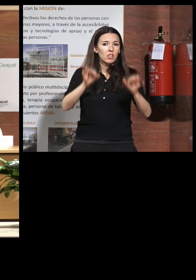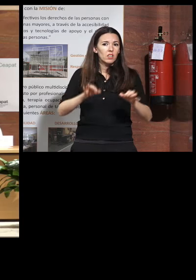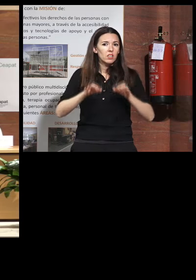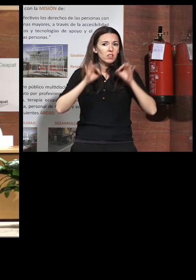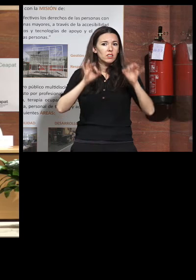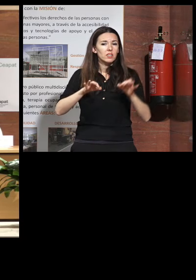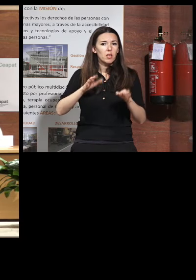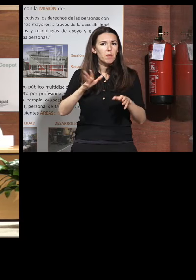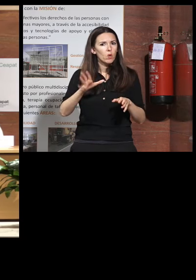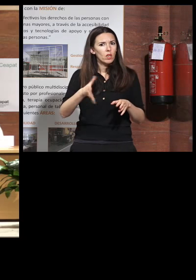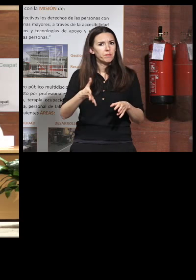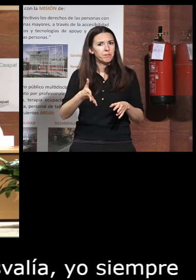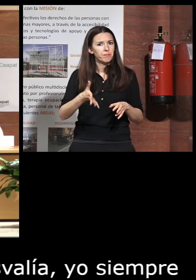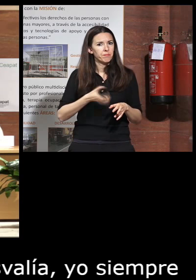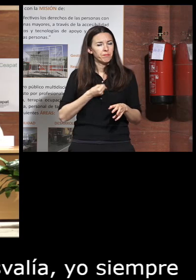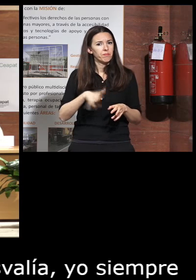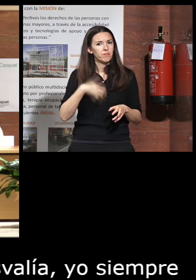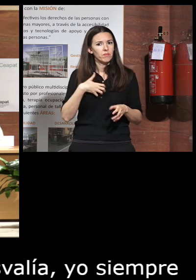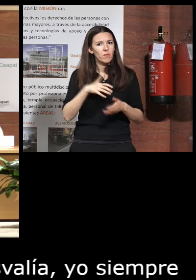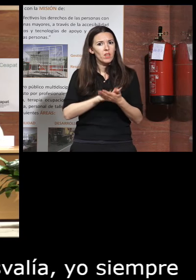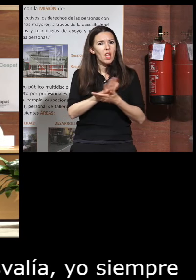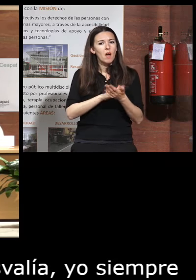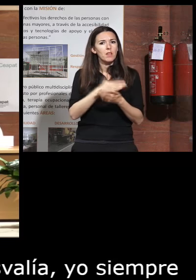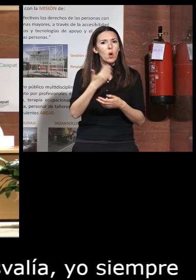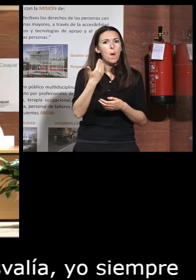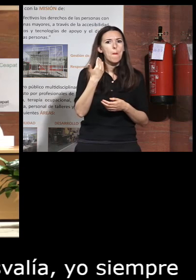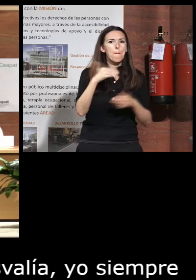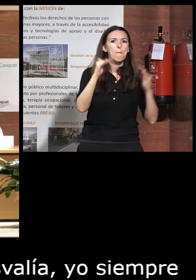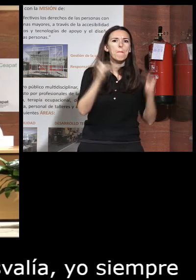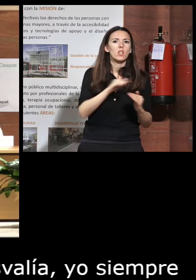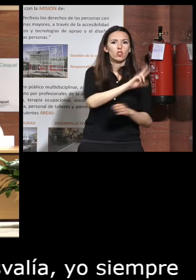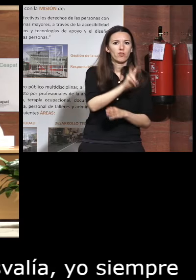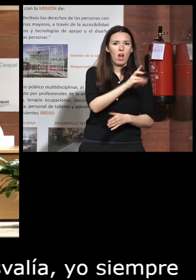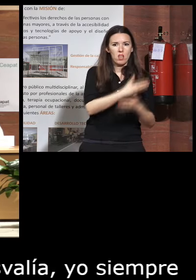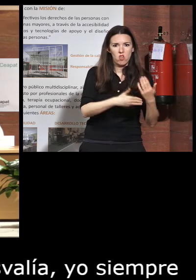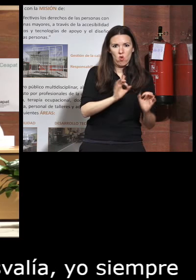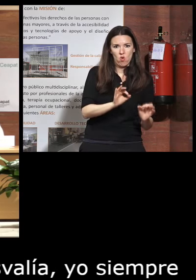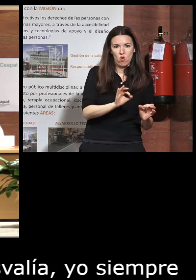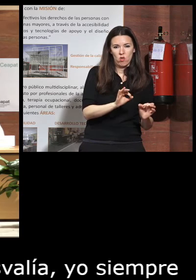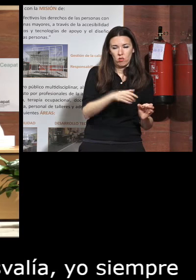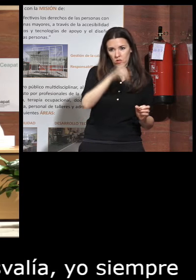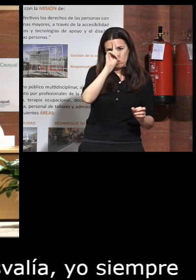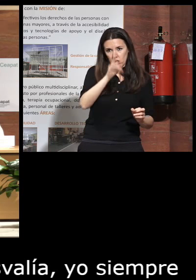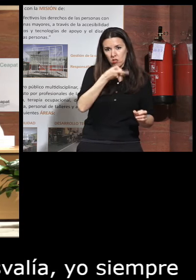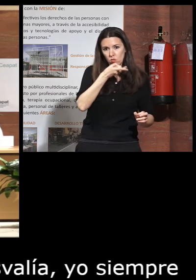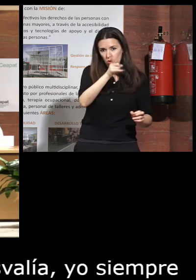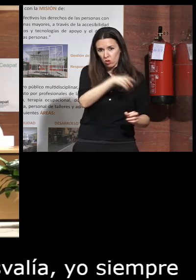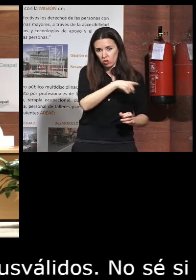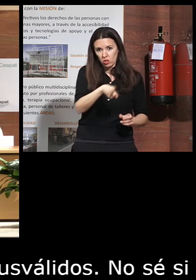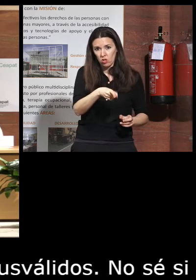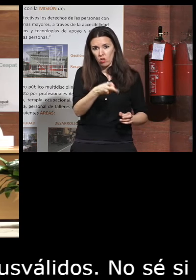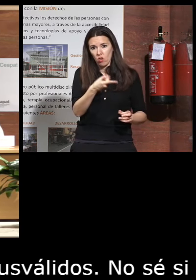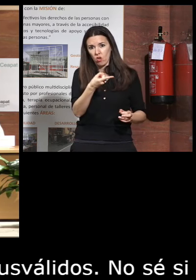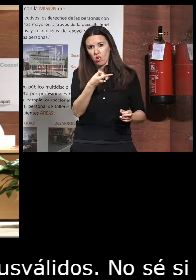ha parecido ofensivo hablar de minusválidos no sé si me equivoco o no me equivoco que